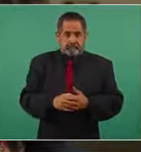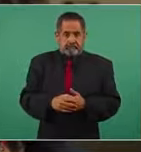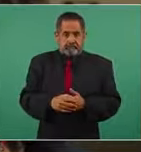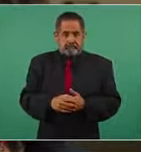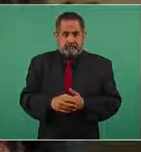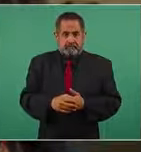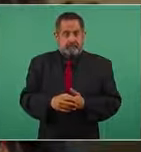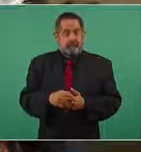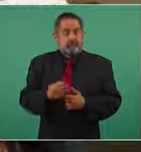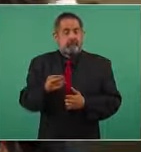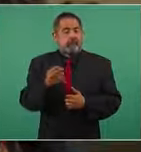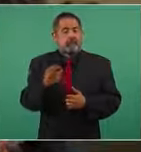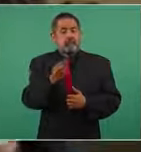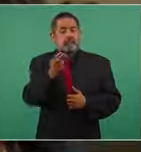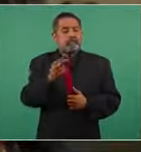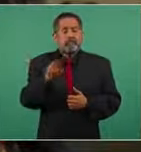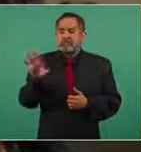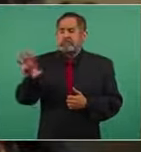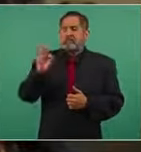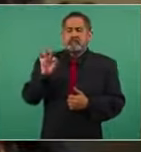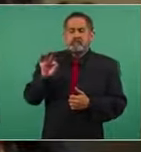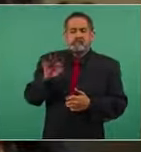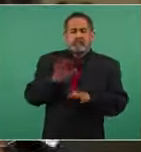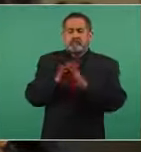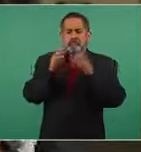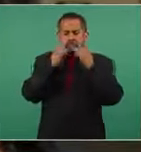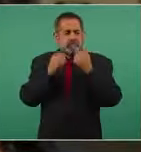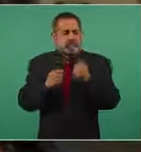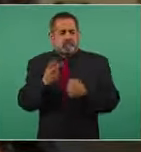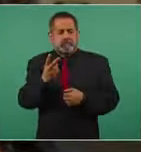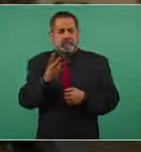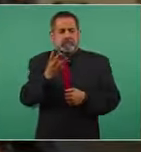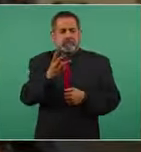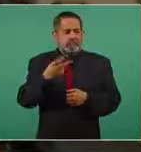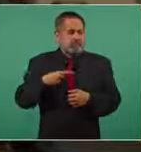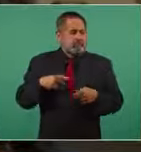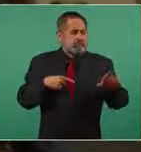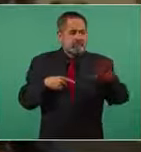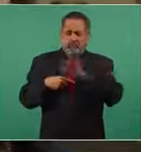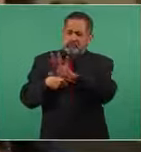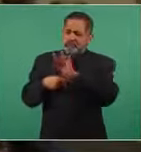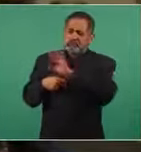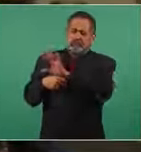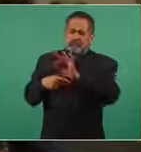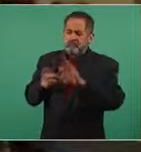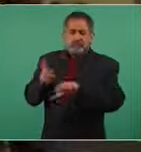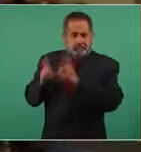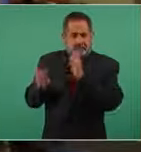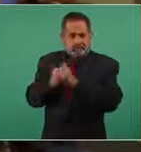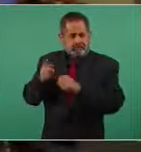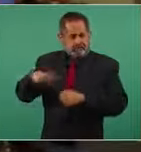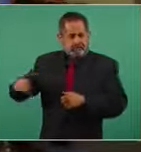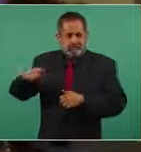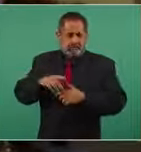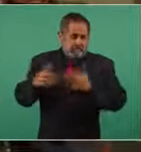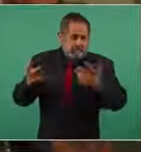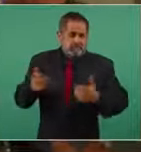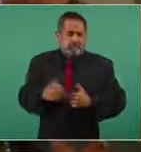de que usted al azar escogiera dos o tres y hablara con ellos o